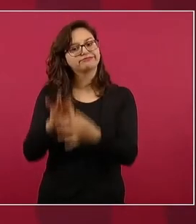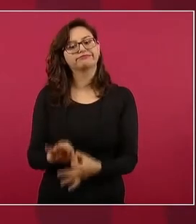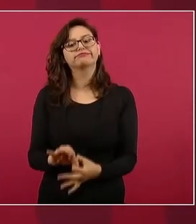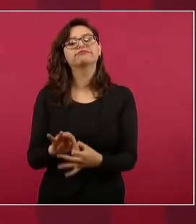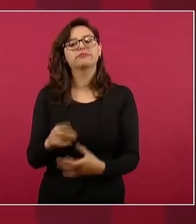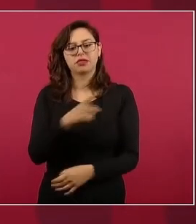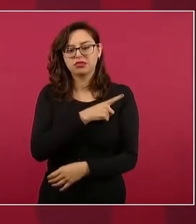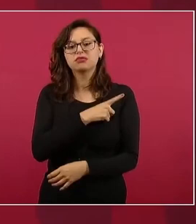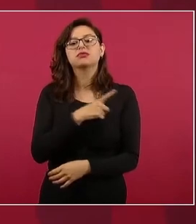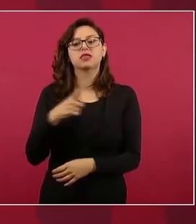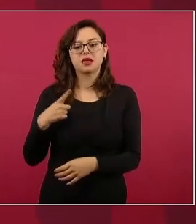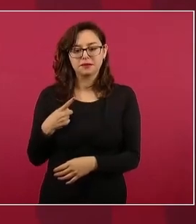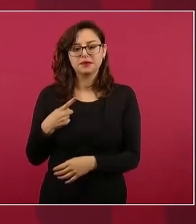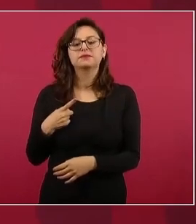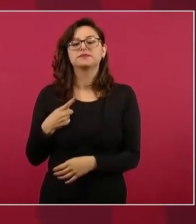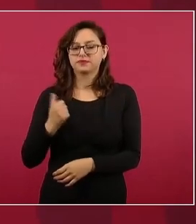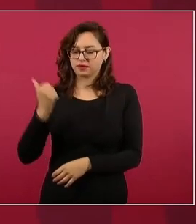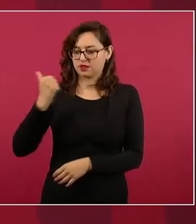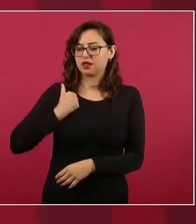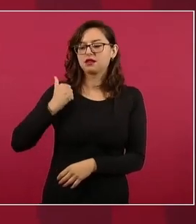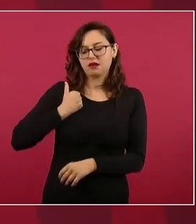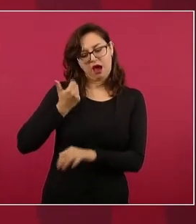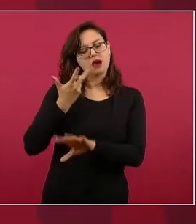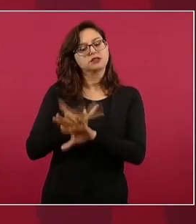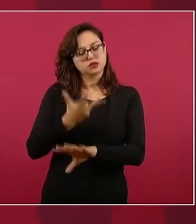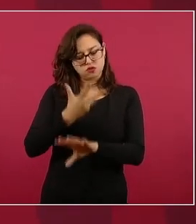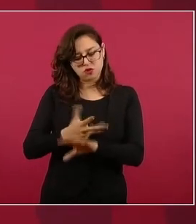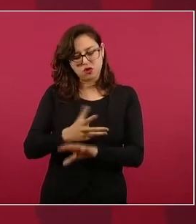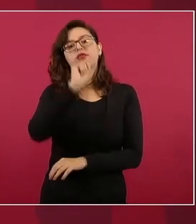de incluir a Canadá y a Estados Unidos